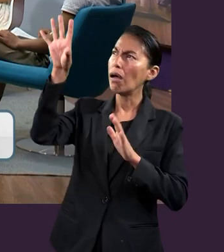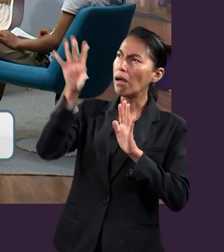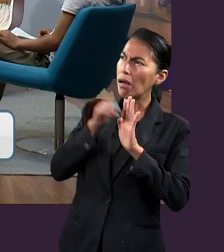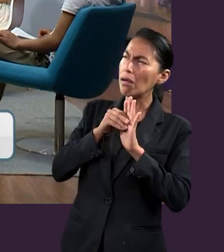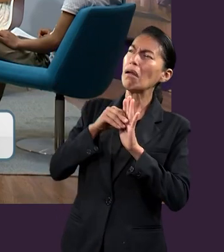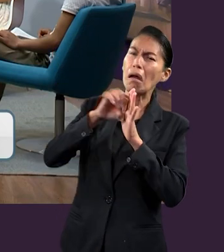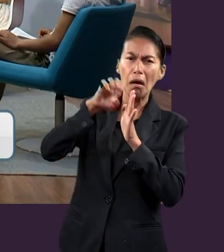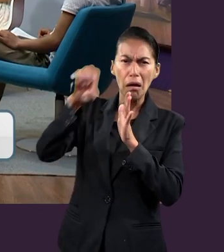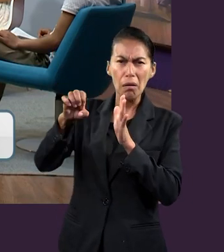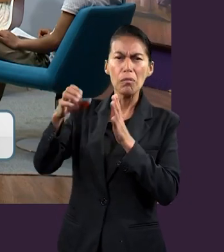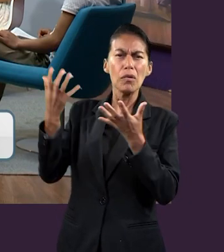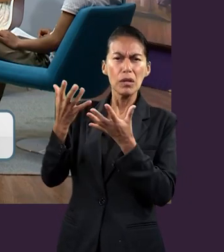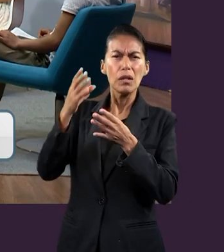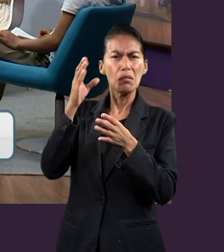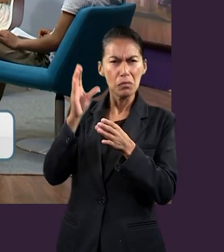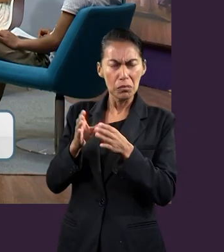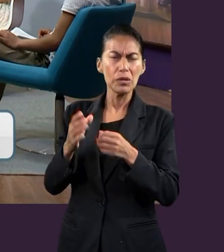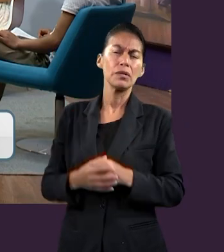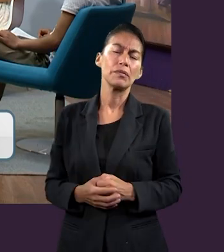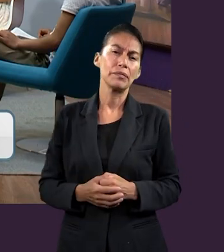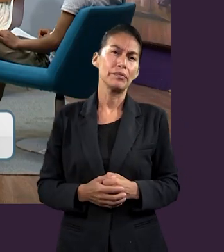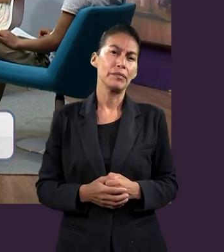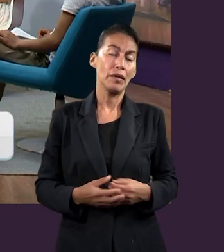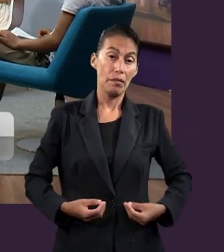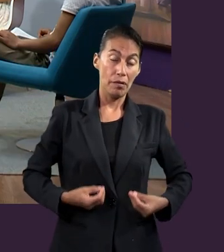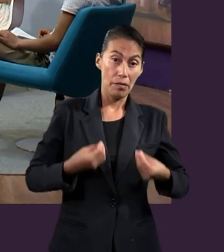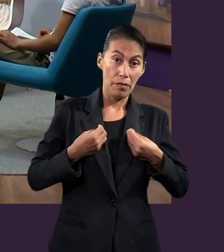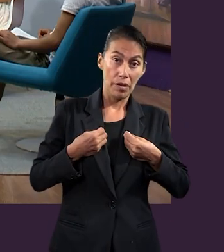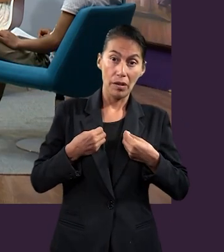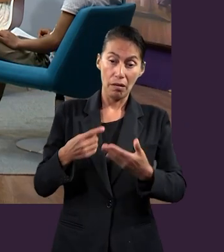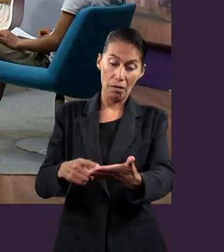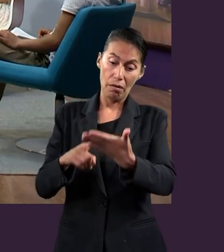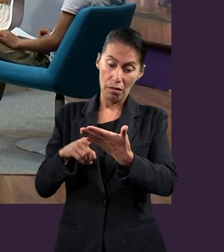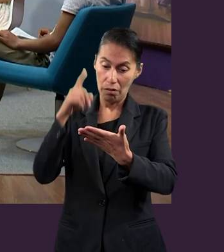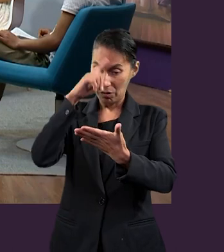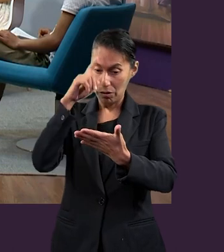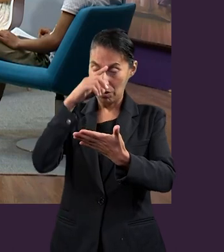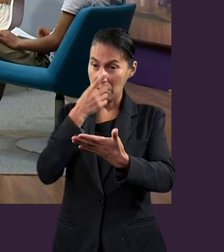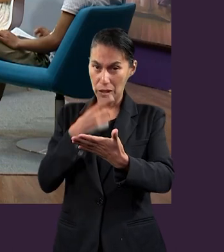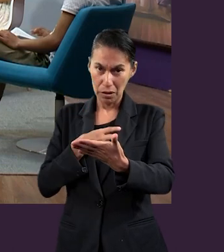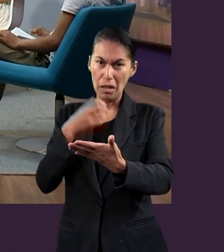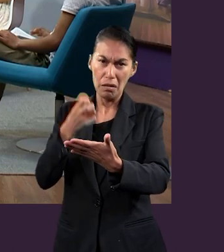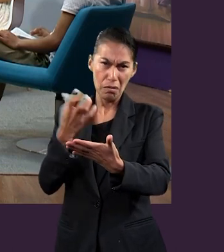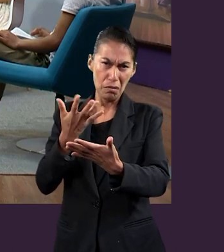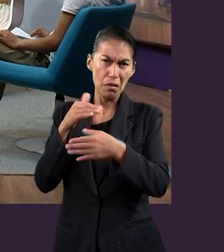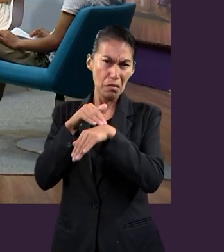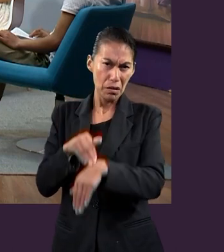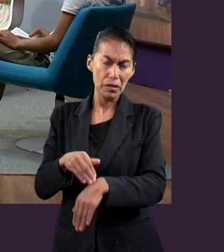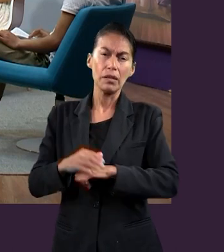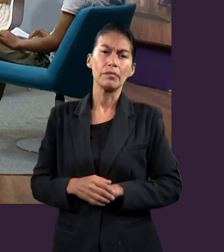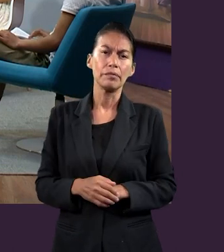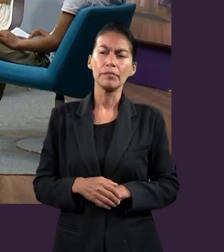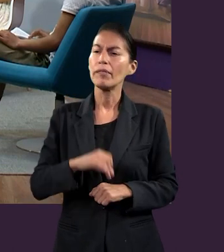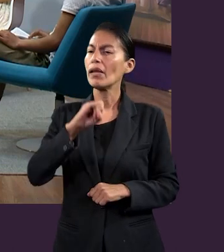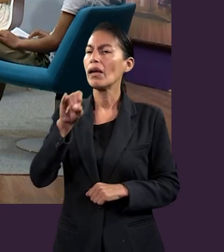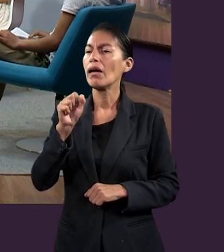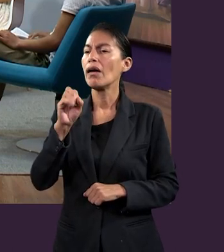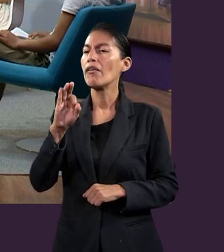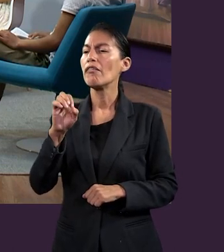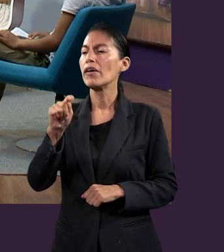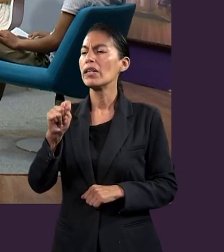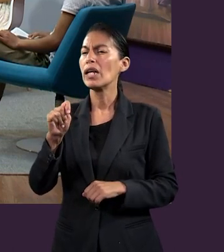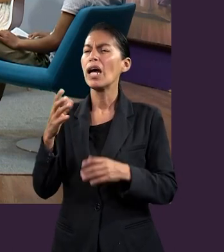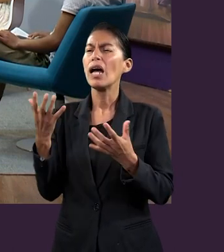de luz, de vivir de acuerdo a su palabra. Este, Jafet, ¿qué debemos hacer para poder ser